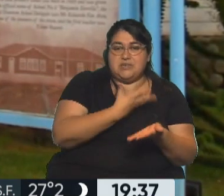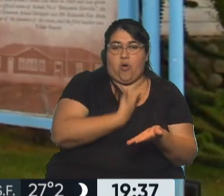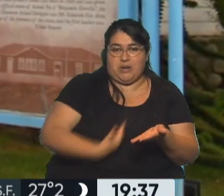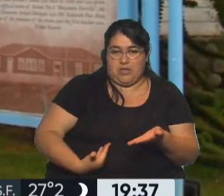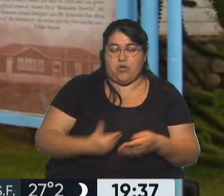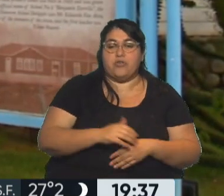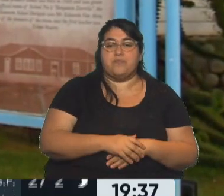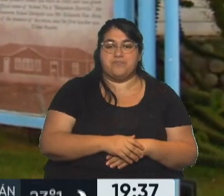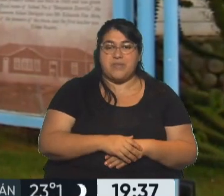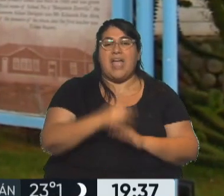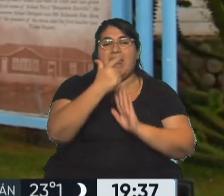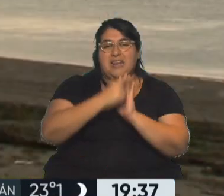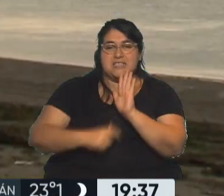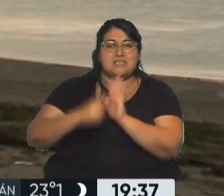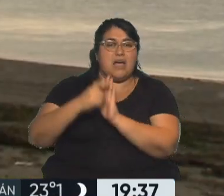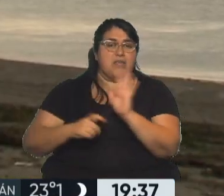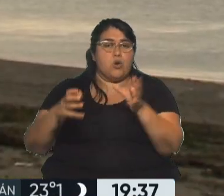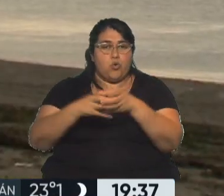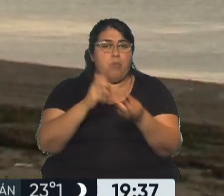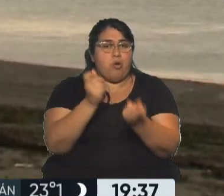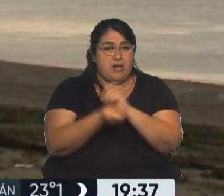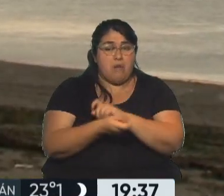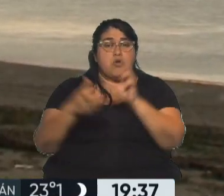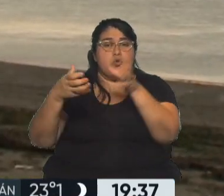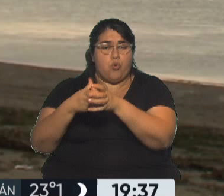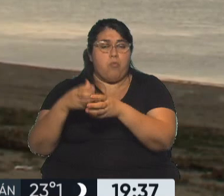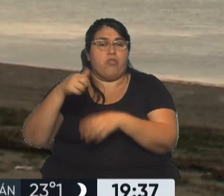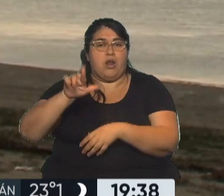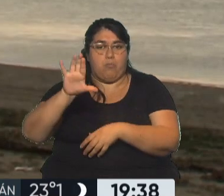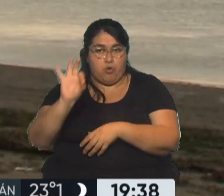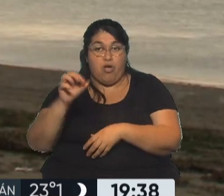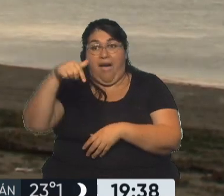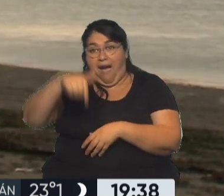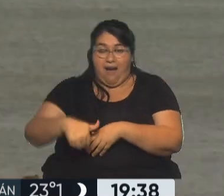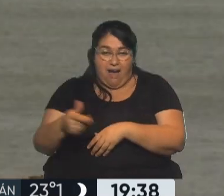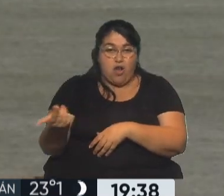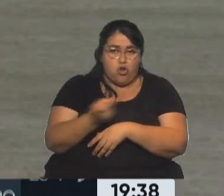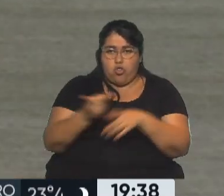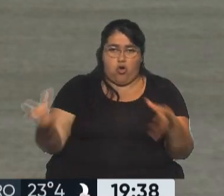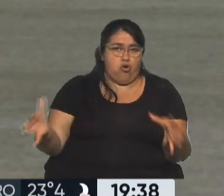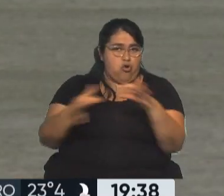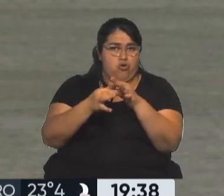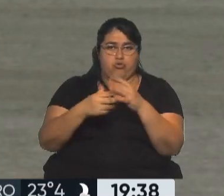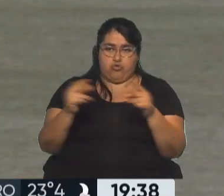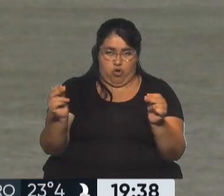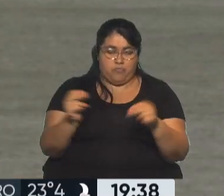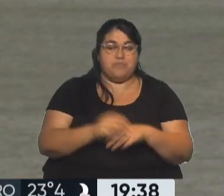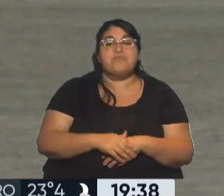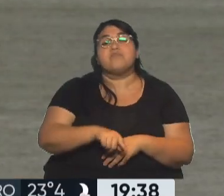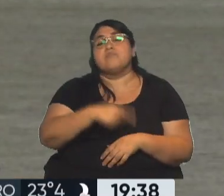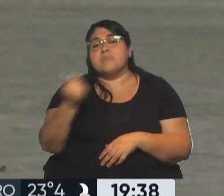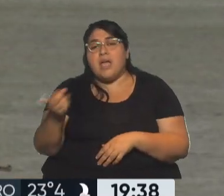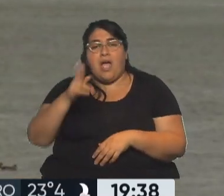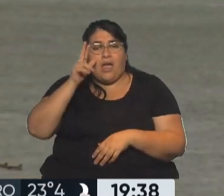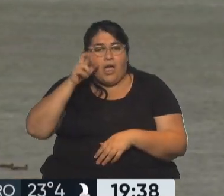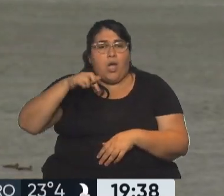listas de Juntos por el Cambio y el PRO. Aquí no lograron la unidad, otra de republicanos, que a